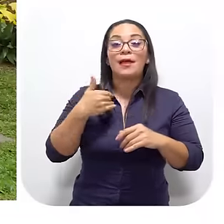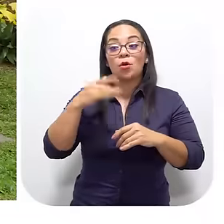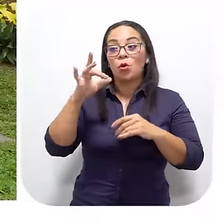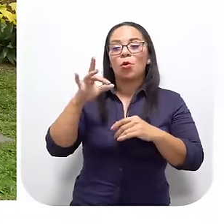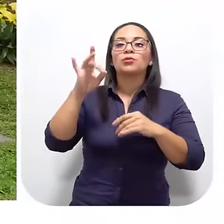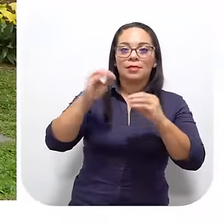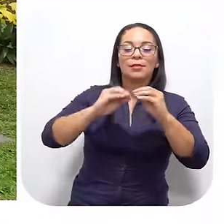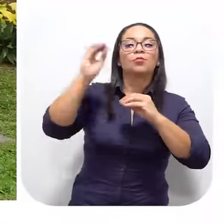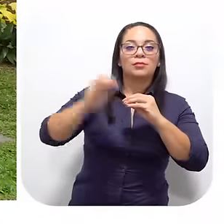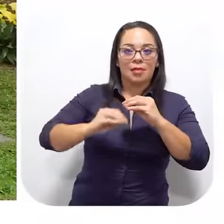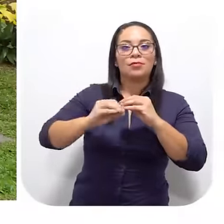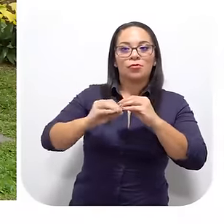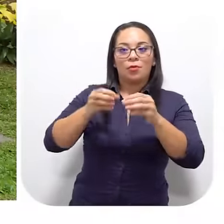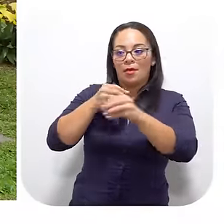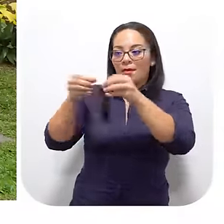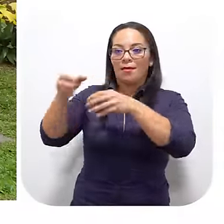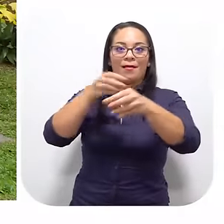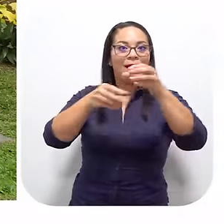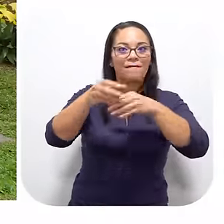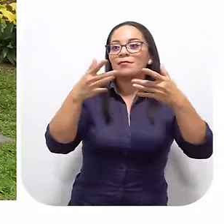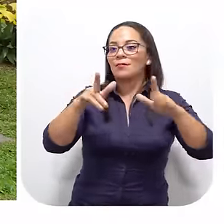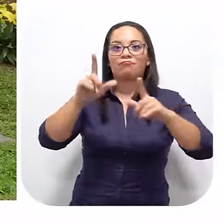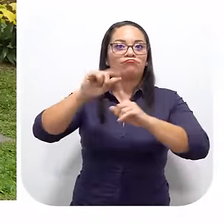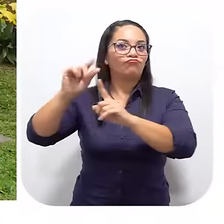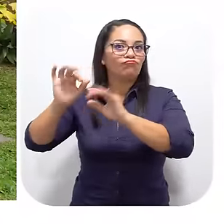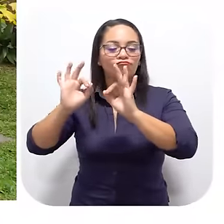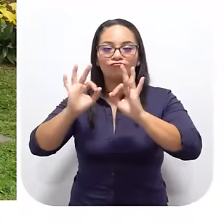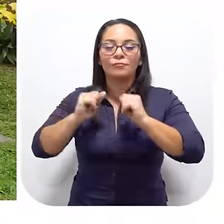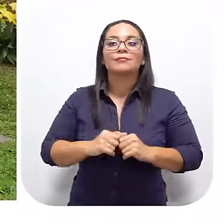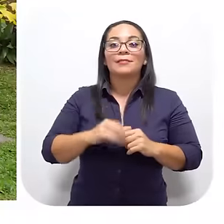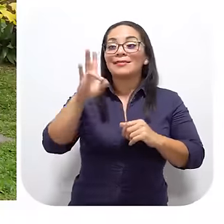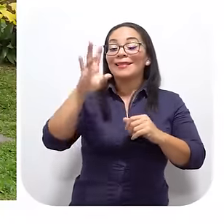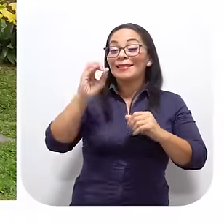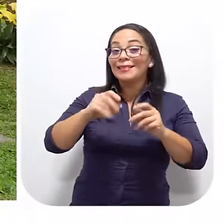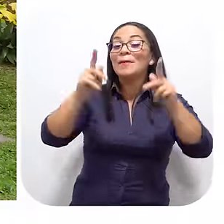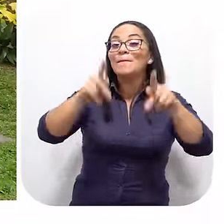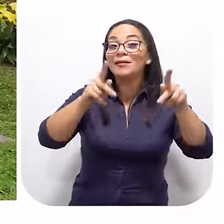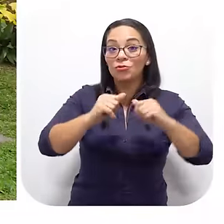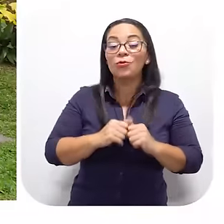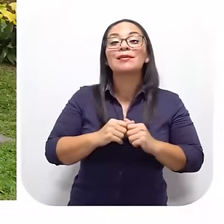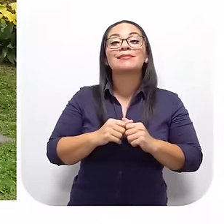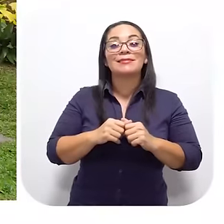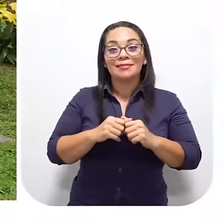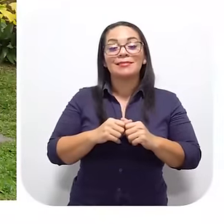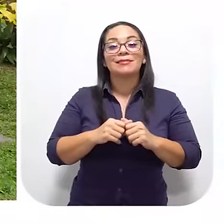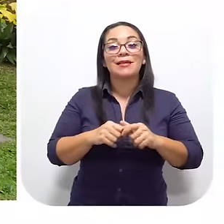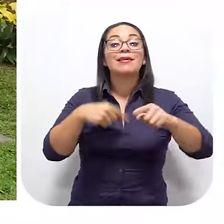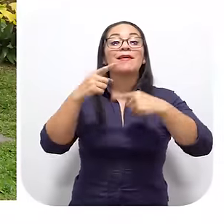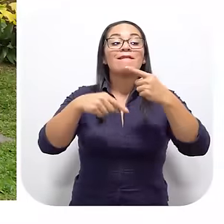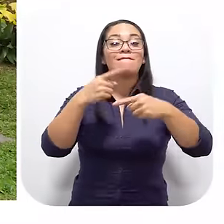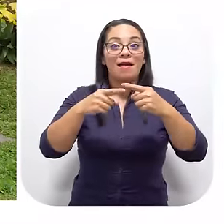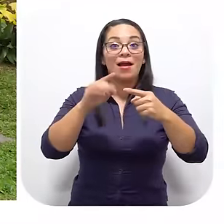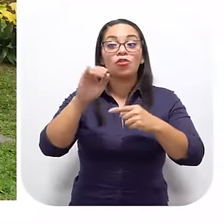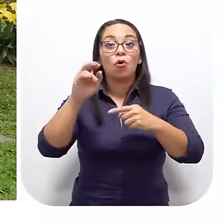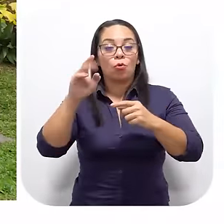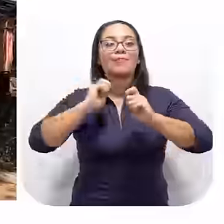Ya hay un 80% De las cabinas Llenas Y un grupo De 70 personas Que van a ir Hacer un